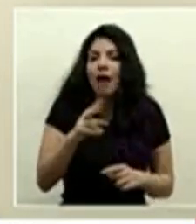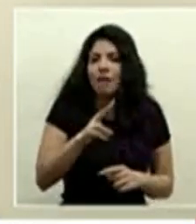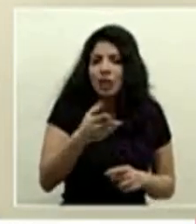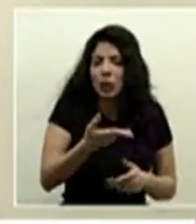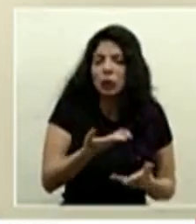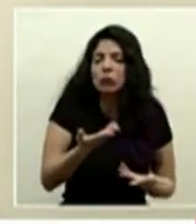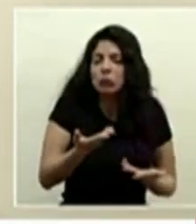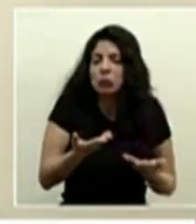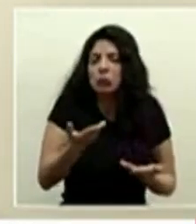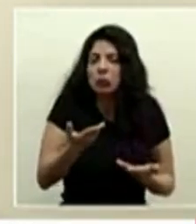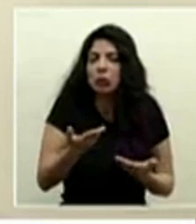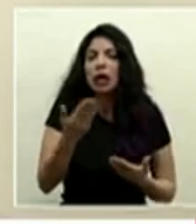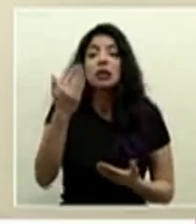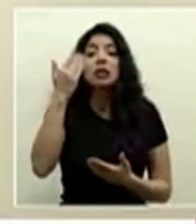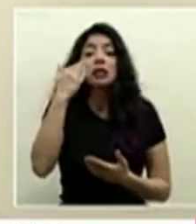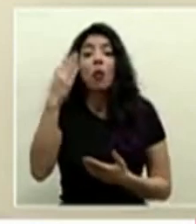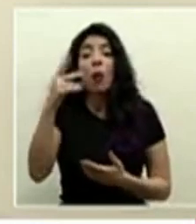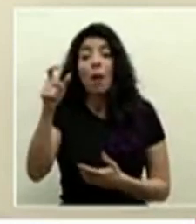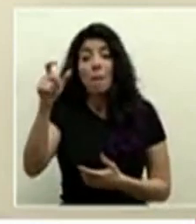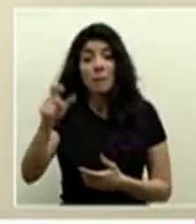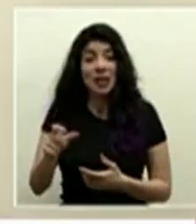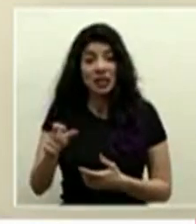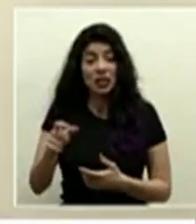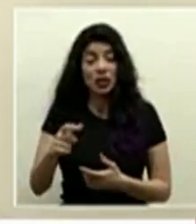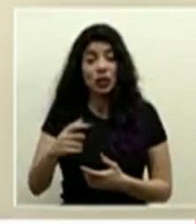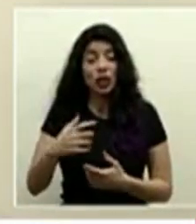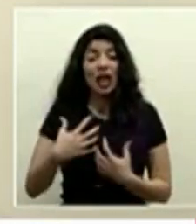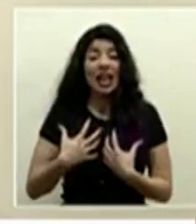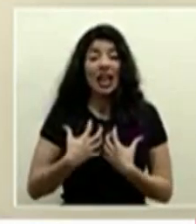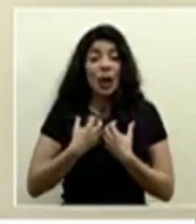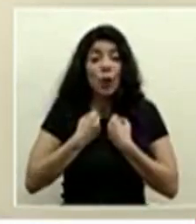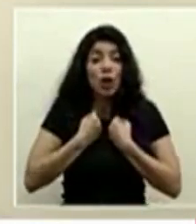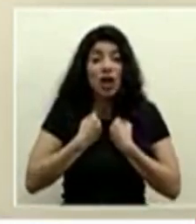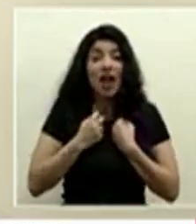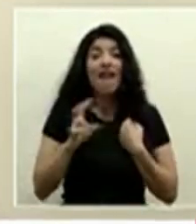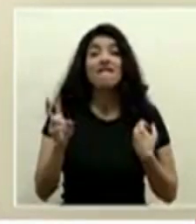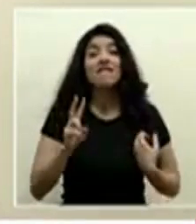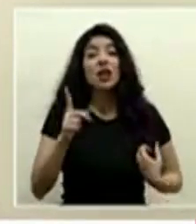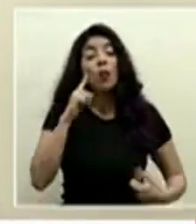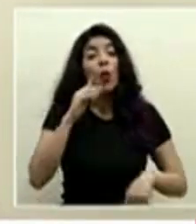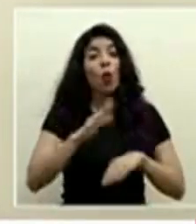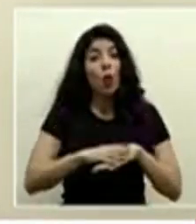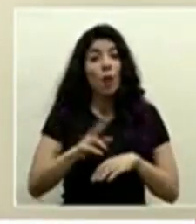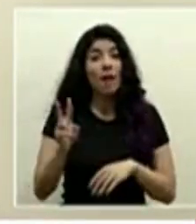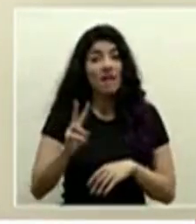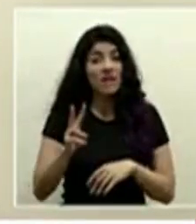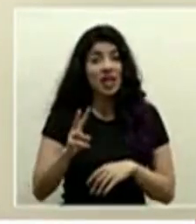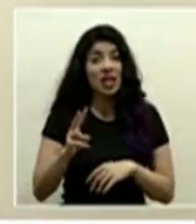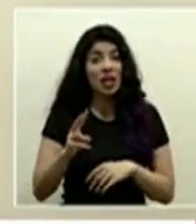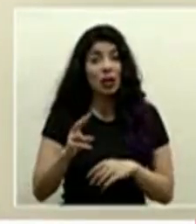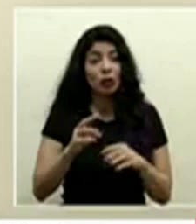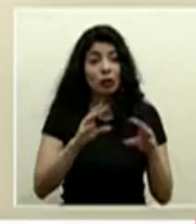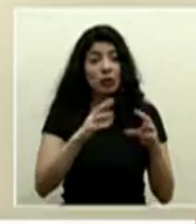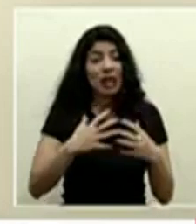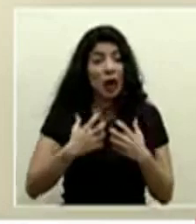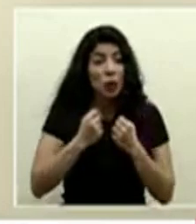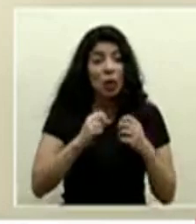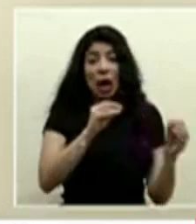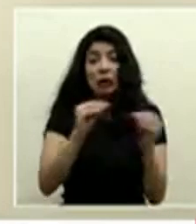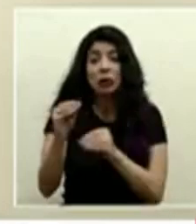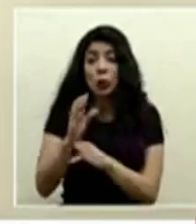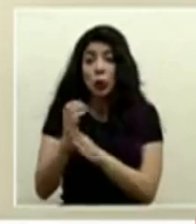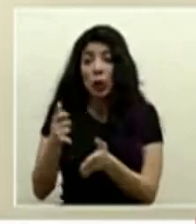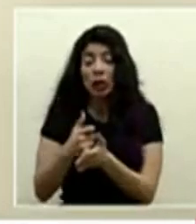generalmente ya una persona que ingresó por una neumonía viral por el virus y que está en una unidad de cuidados intensivos y que ya